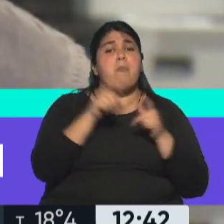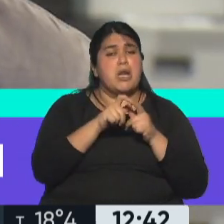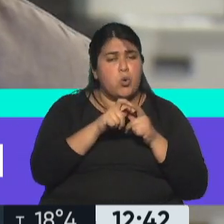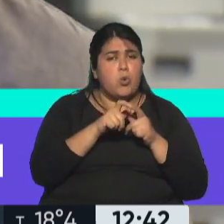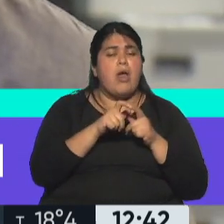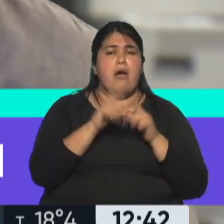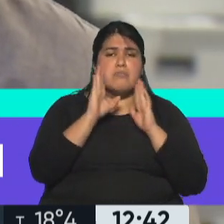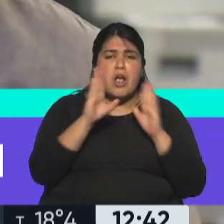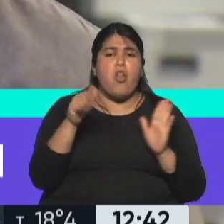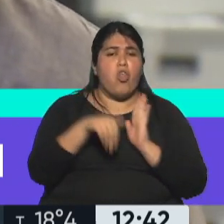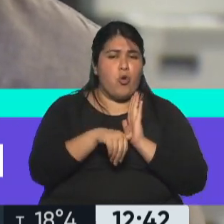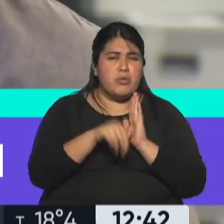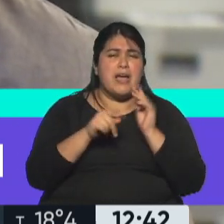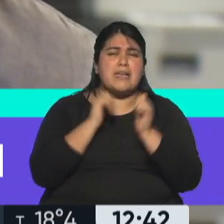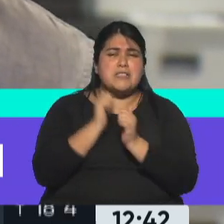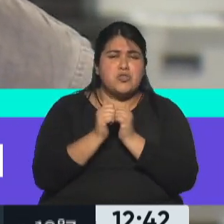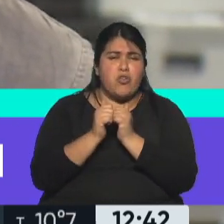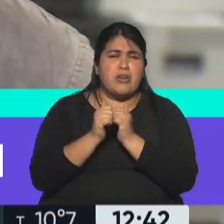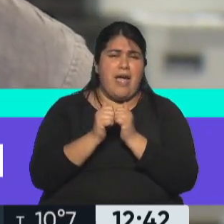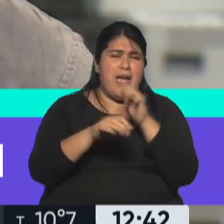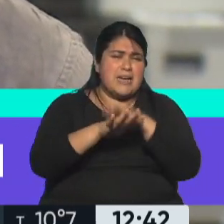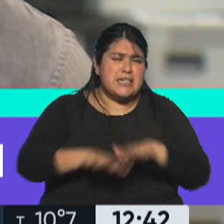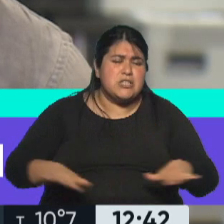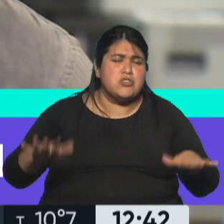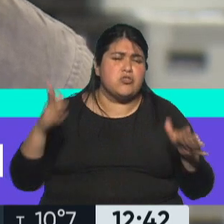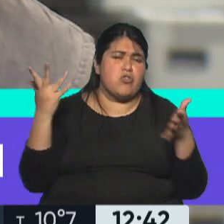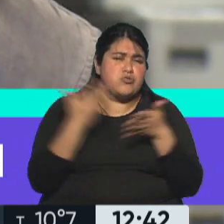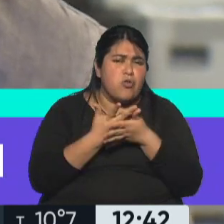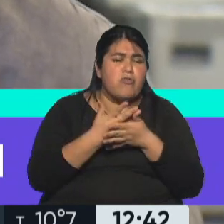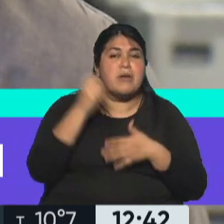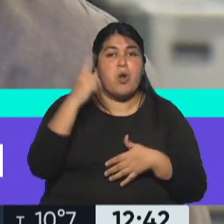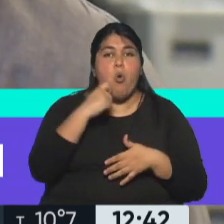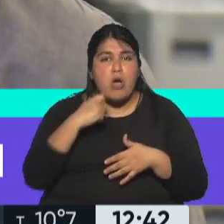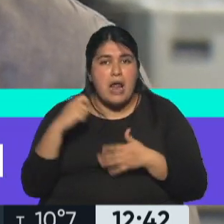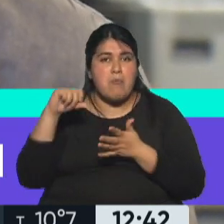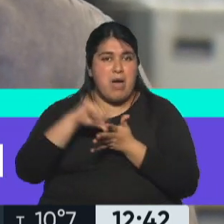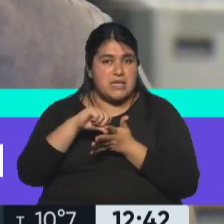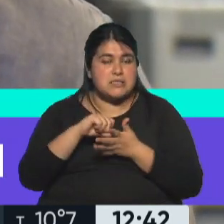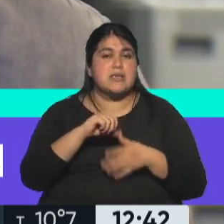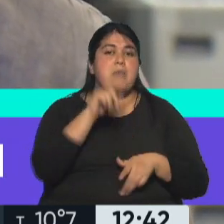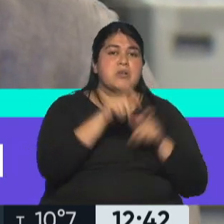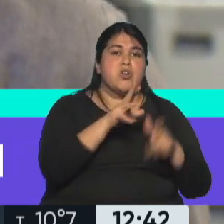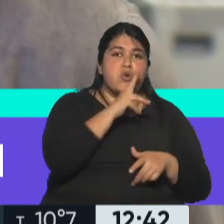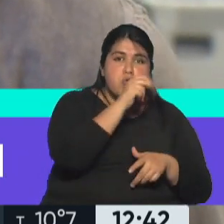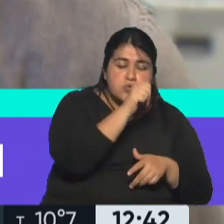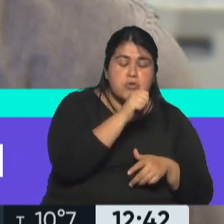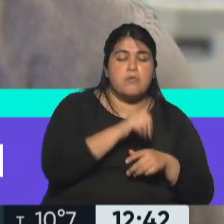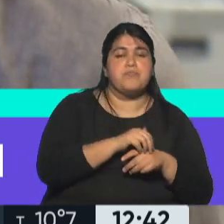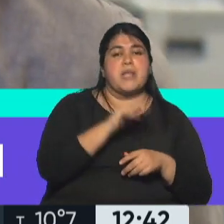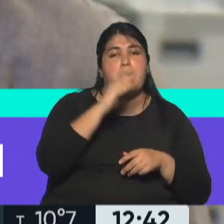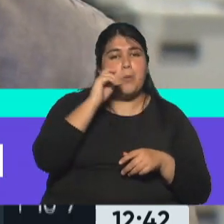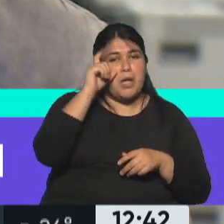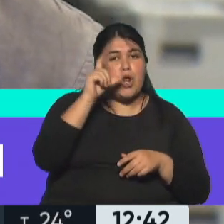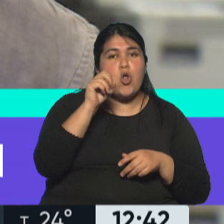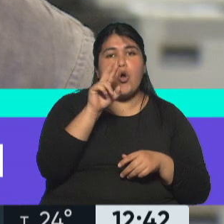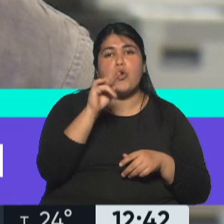género documental que cuenta la historia de los miles de niños y niñas ucranianos en su mayoría y rusos y bielorrusos también, que fueron